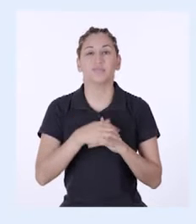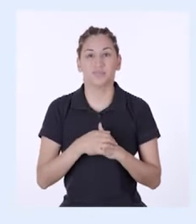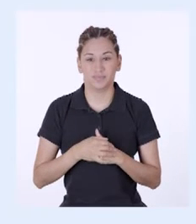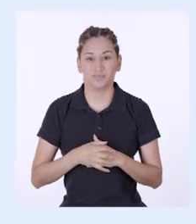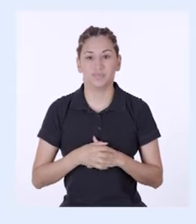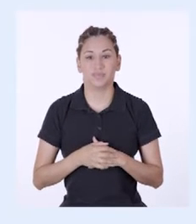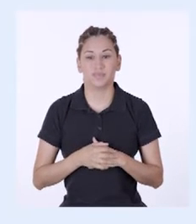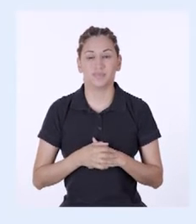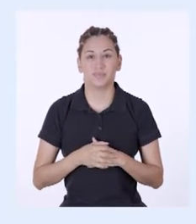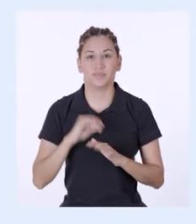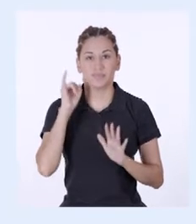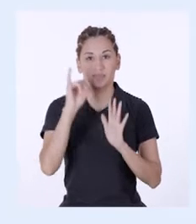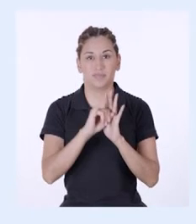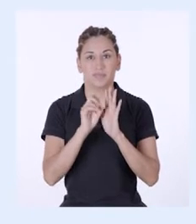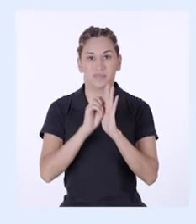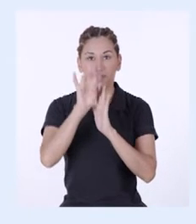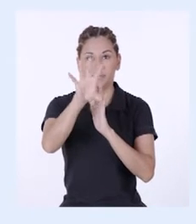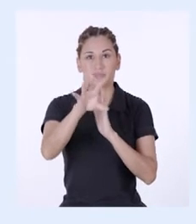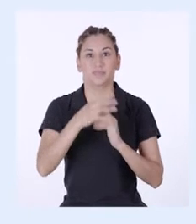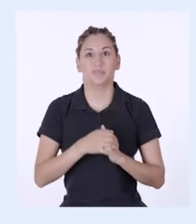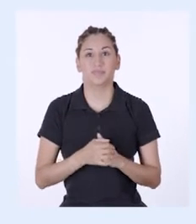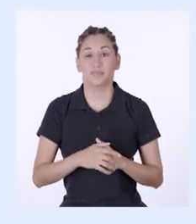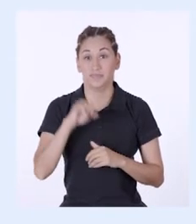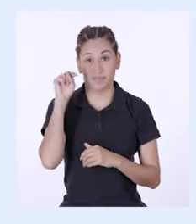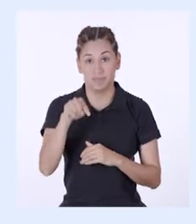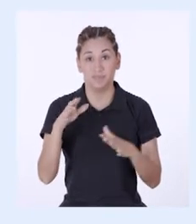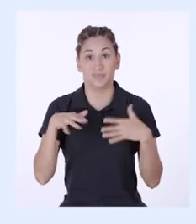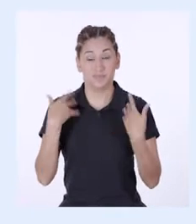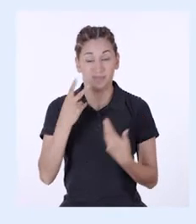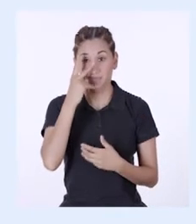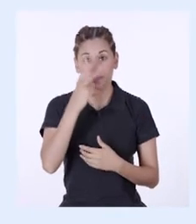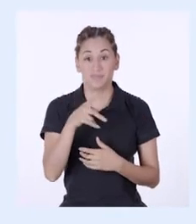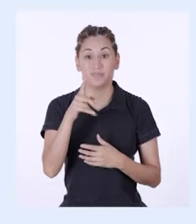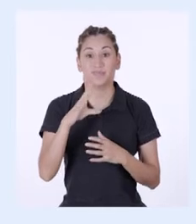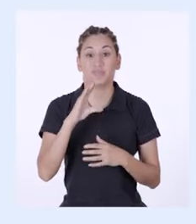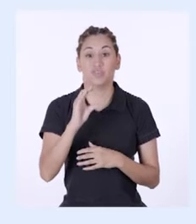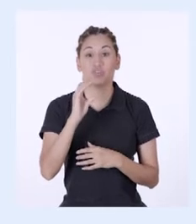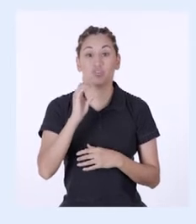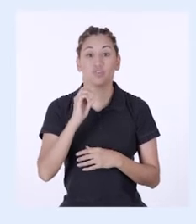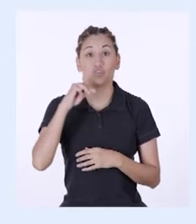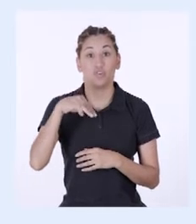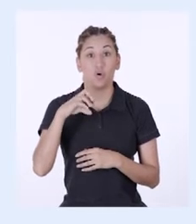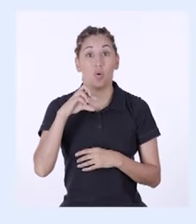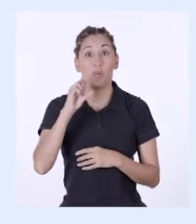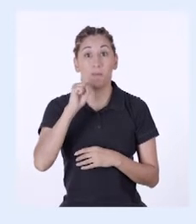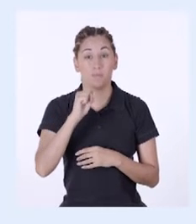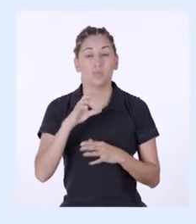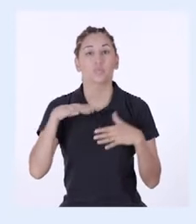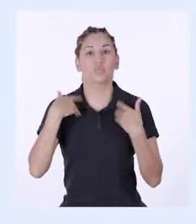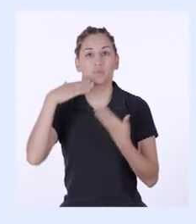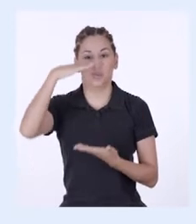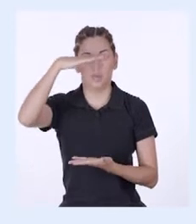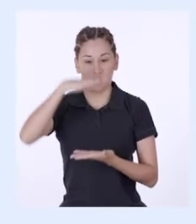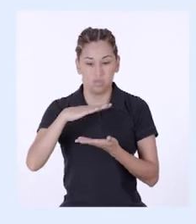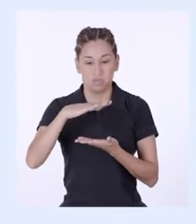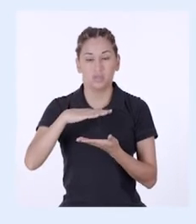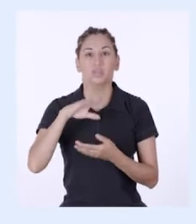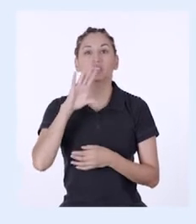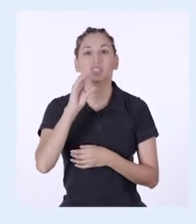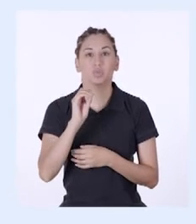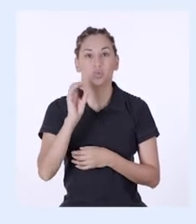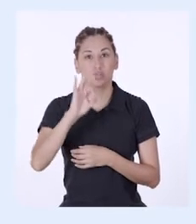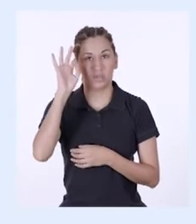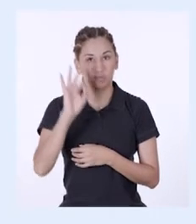Proyectando imagen. Aquí podemos ver que el compostaje puede disminuir hasta un